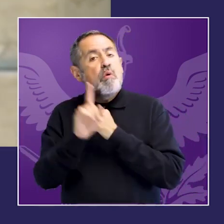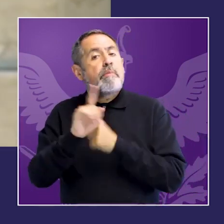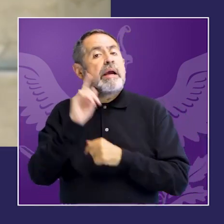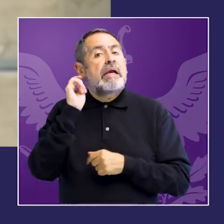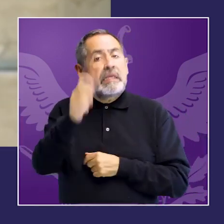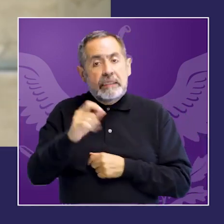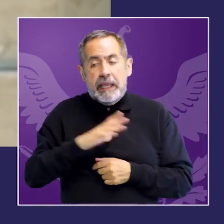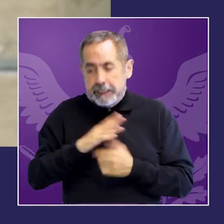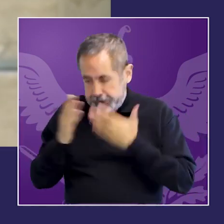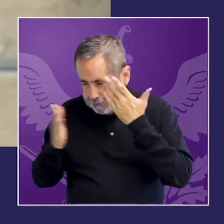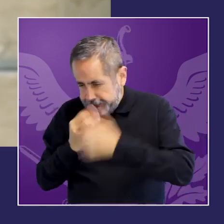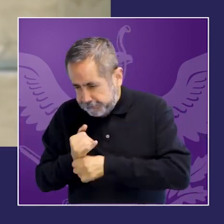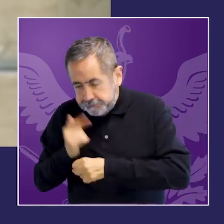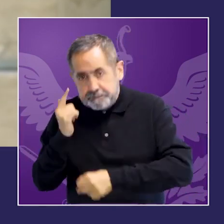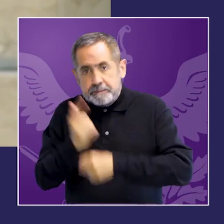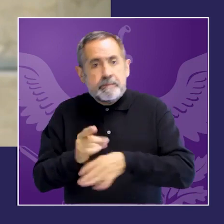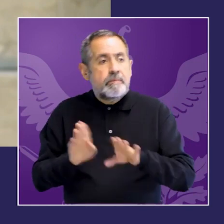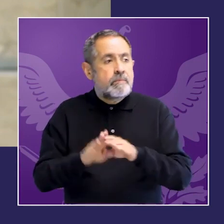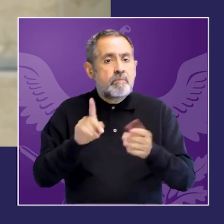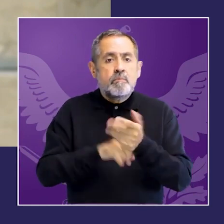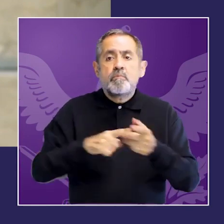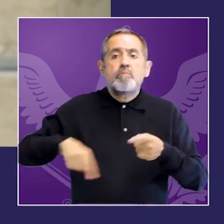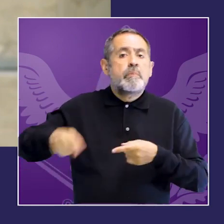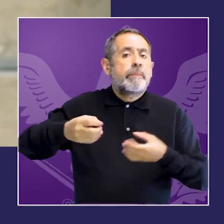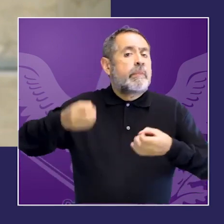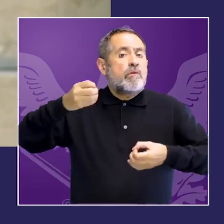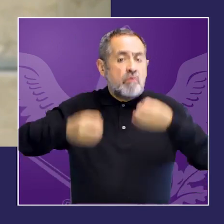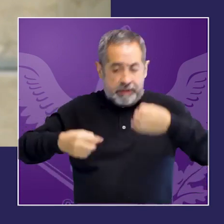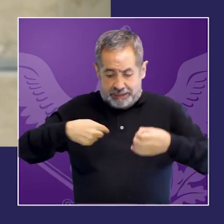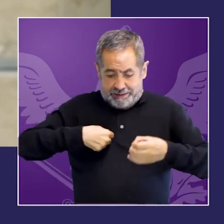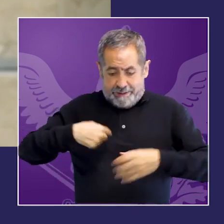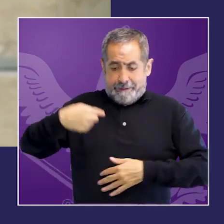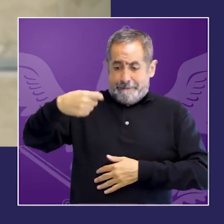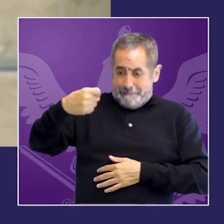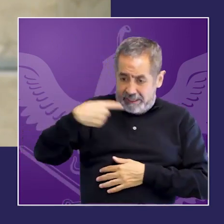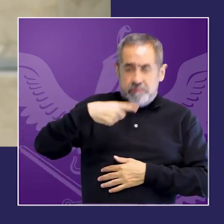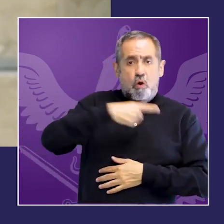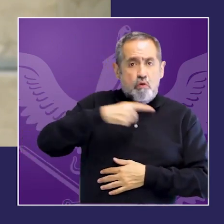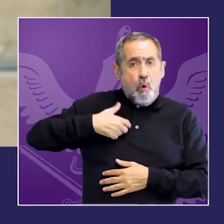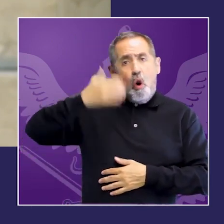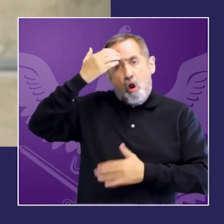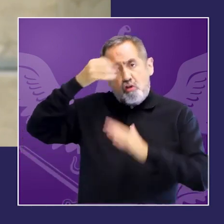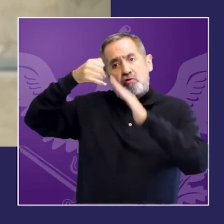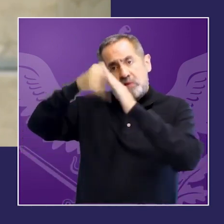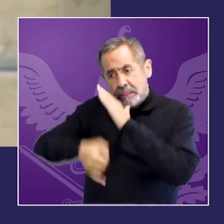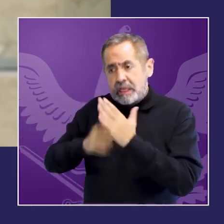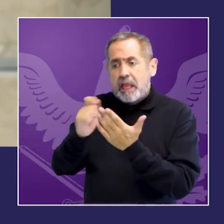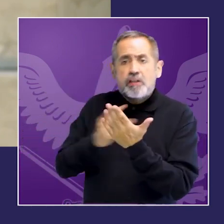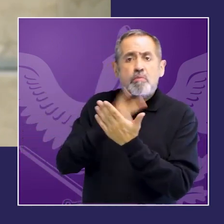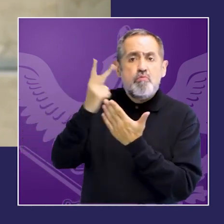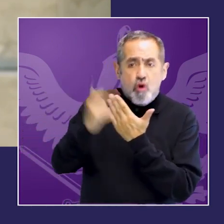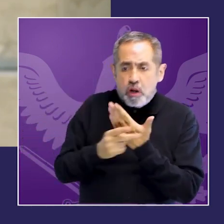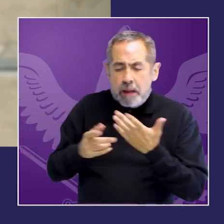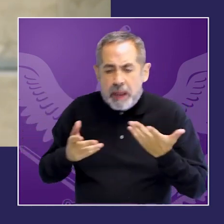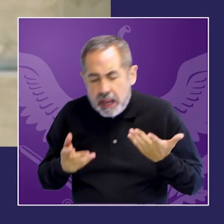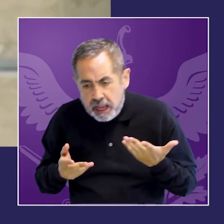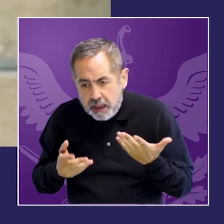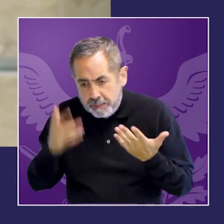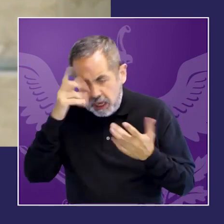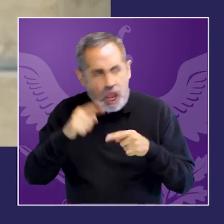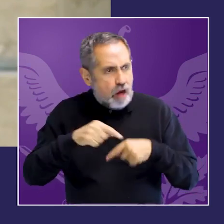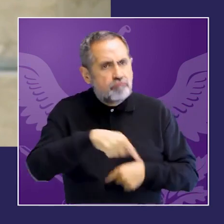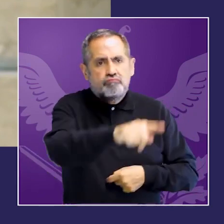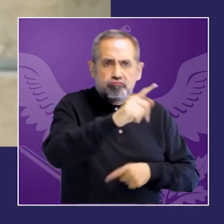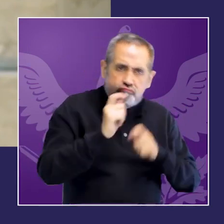los operadores de la justicia tienen que conocer los contenidos de los programas a los que se está derivando muchas